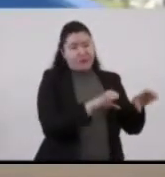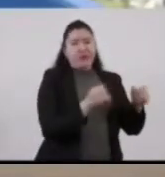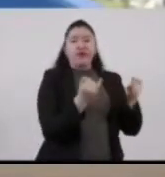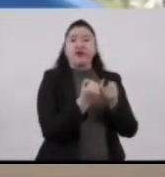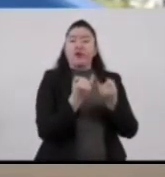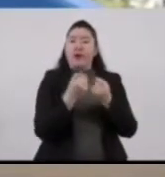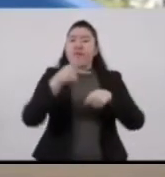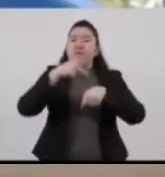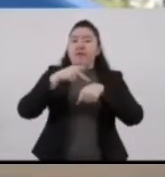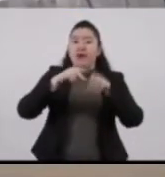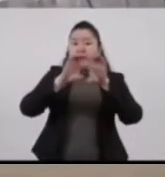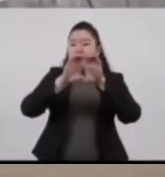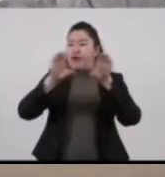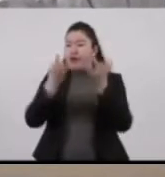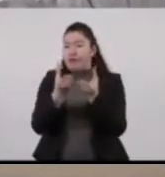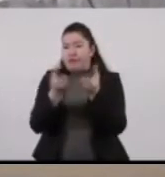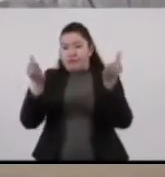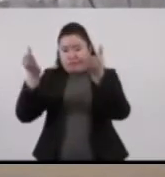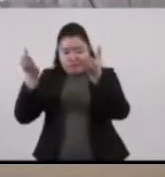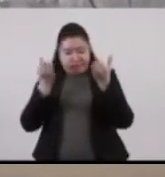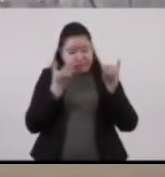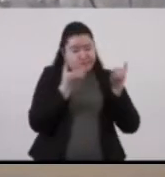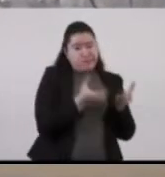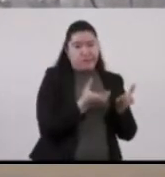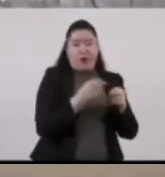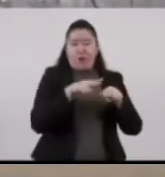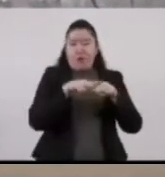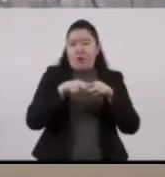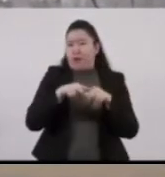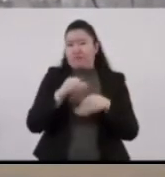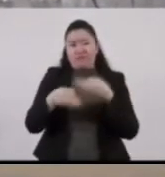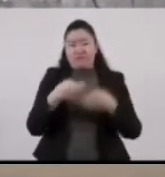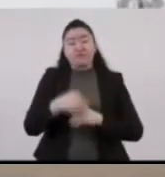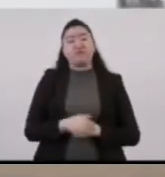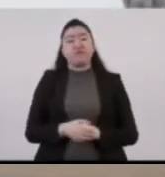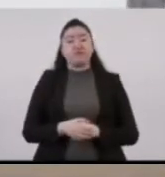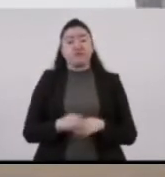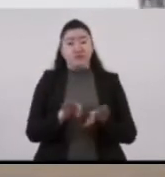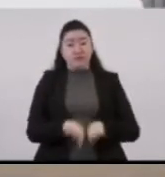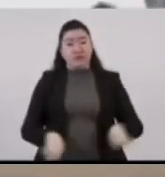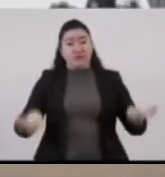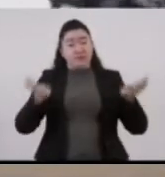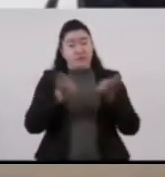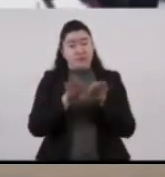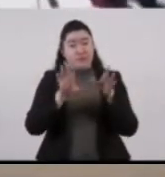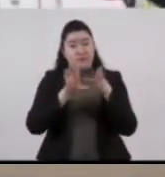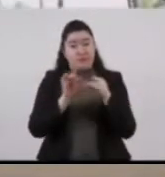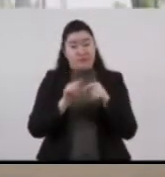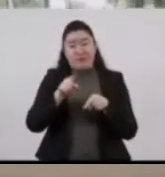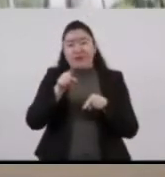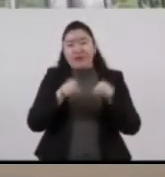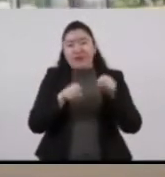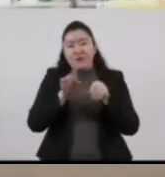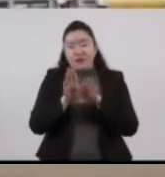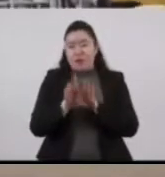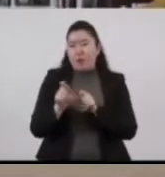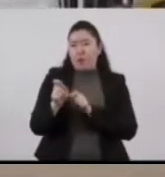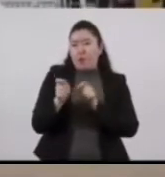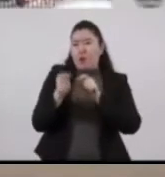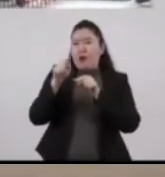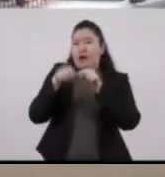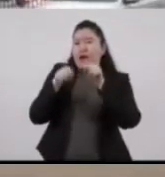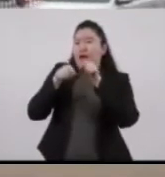traves y losas. Importante señalar que, de acuerdo al programa de desmantelamiento controlado,